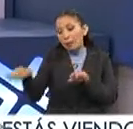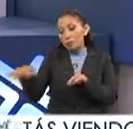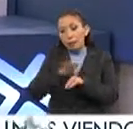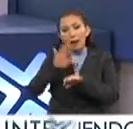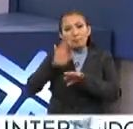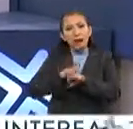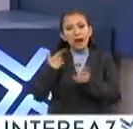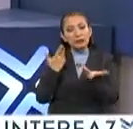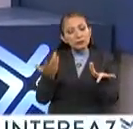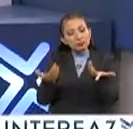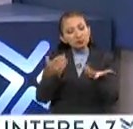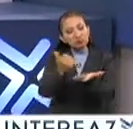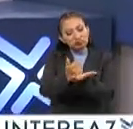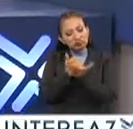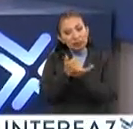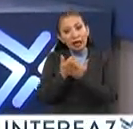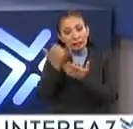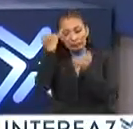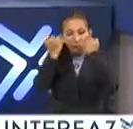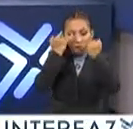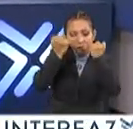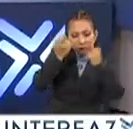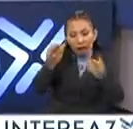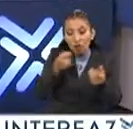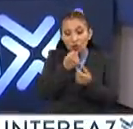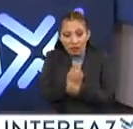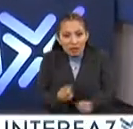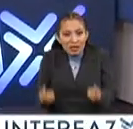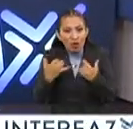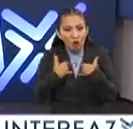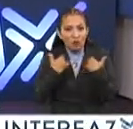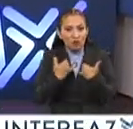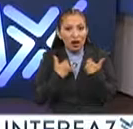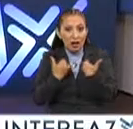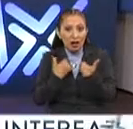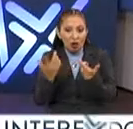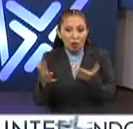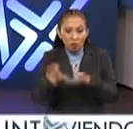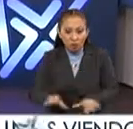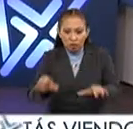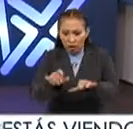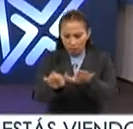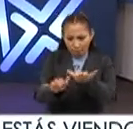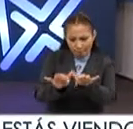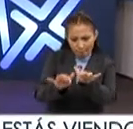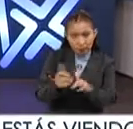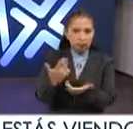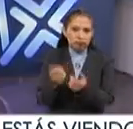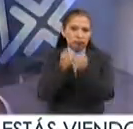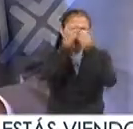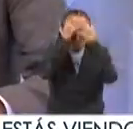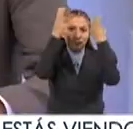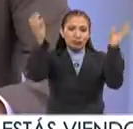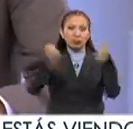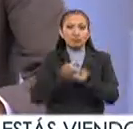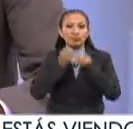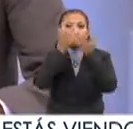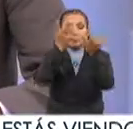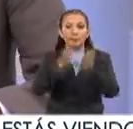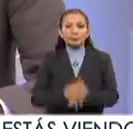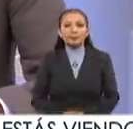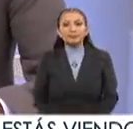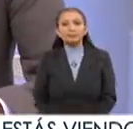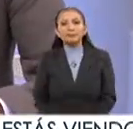puedan tener mucho más elementos y bueno, la creatividad que pueda tener un niño y niña adolescente con una computadora de frente, pues bueno, poderlo expandir al